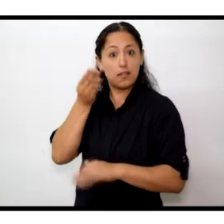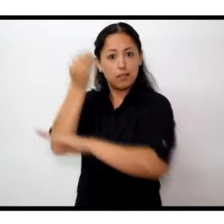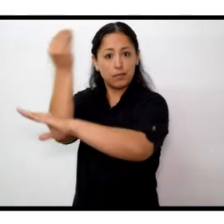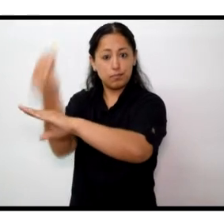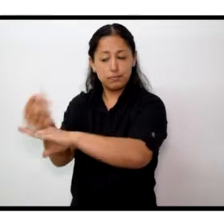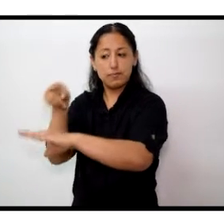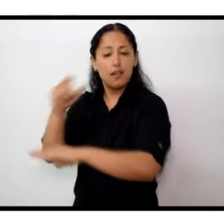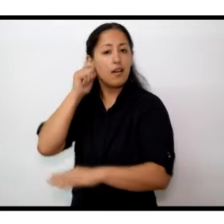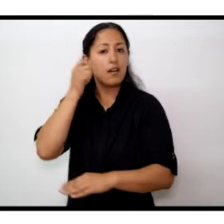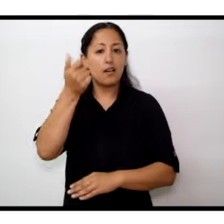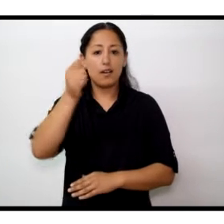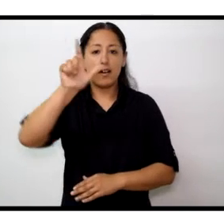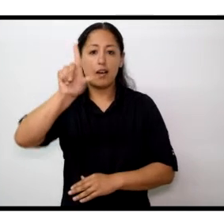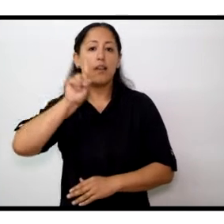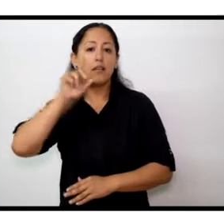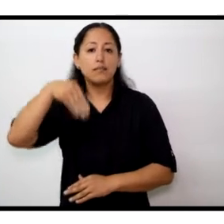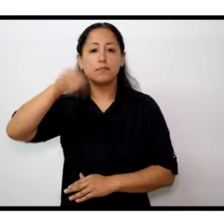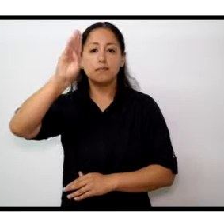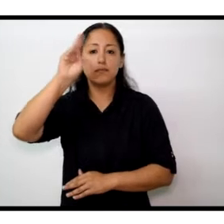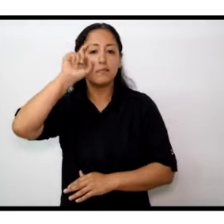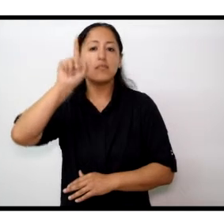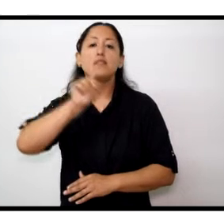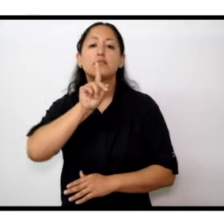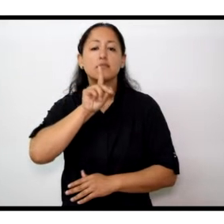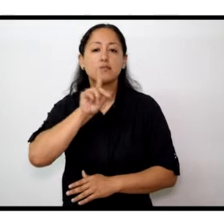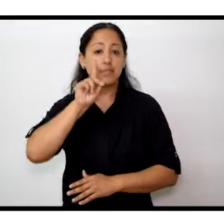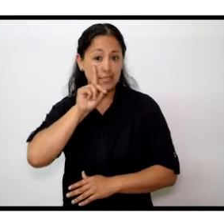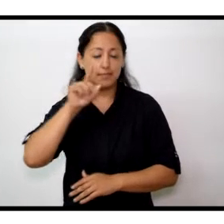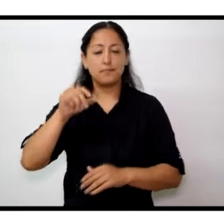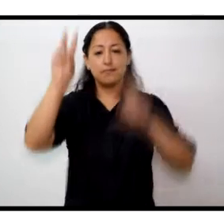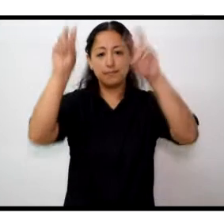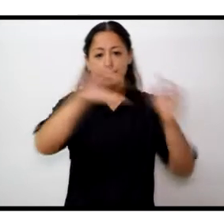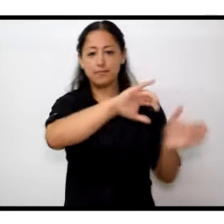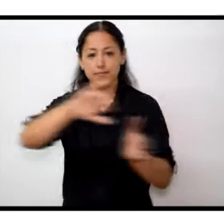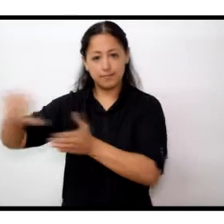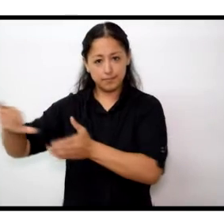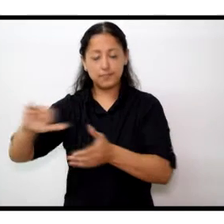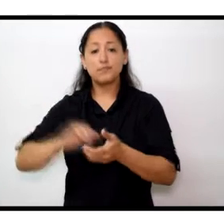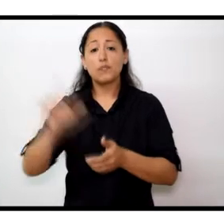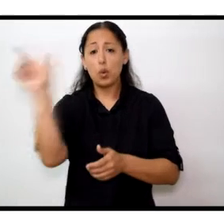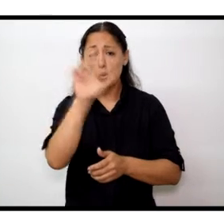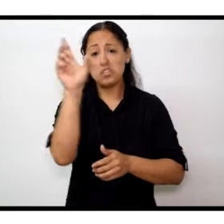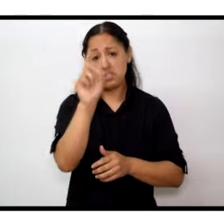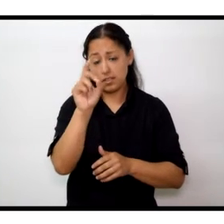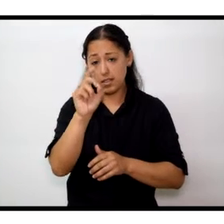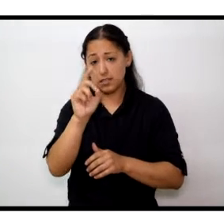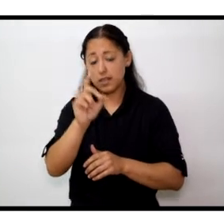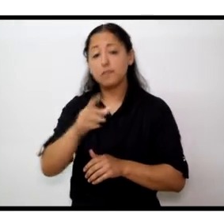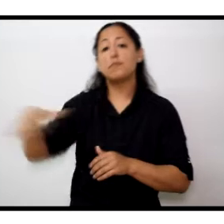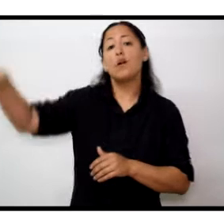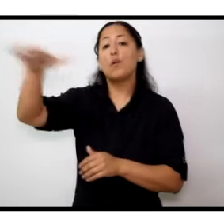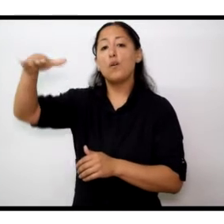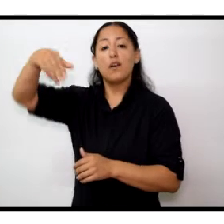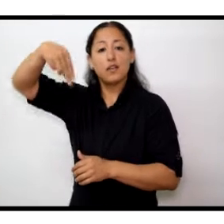Galimberti. Y por último, les adelantamos que el lunes 30 de abril, Chajarí se muestra en Nogoyá con productos turísticos,